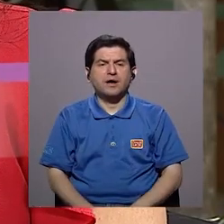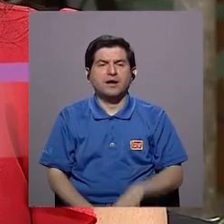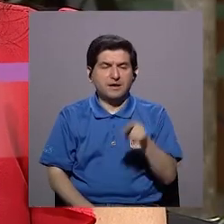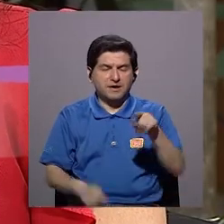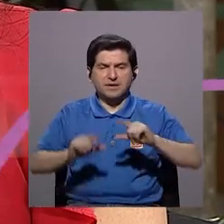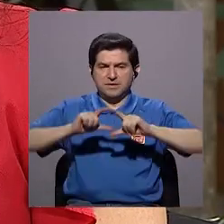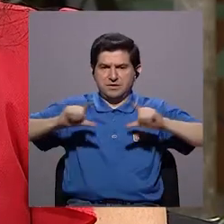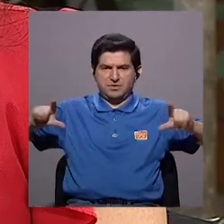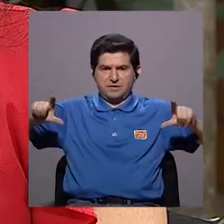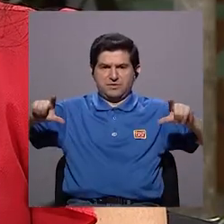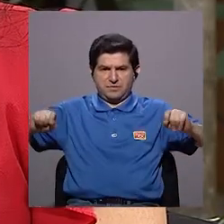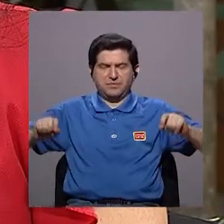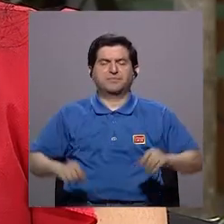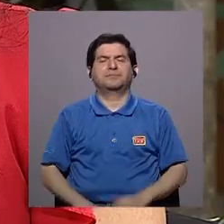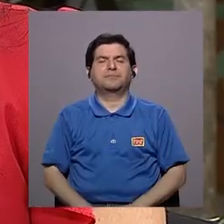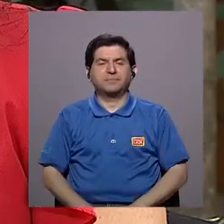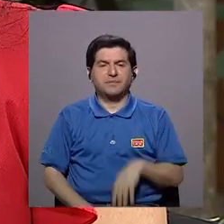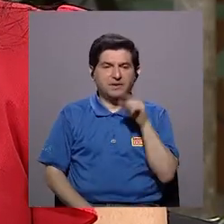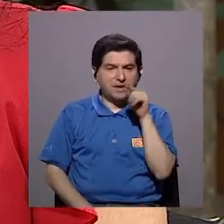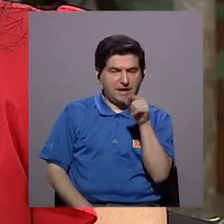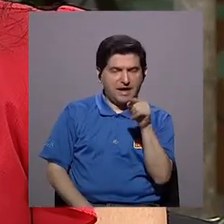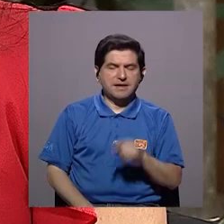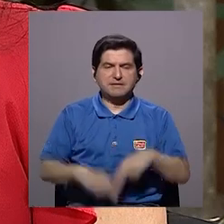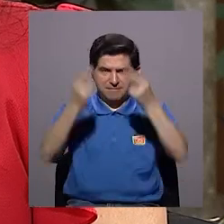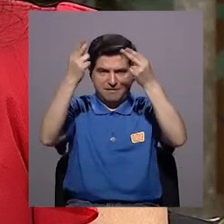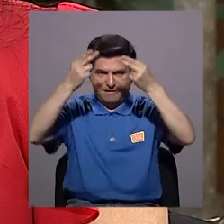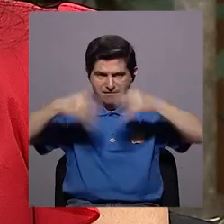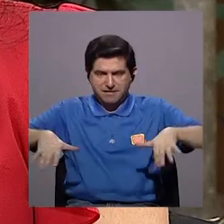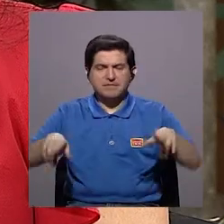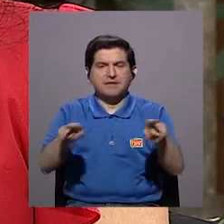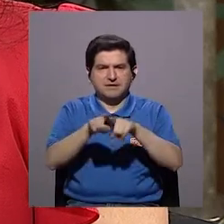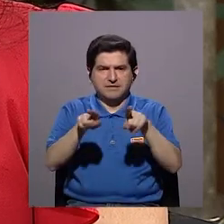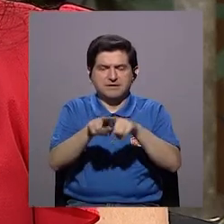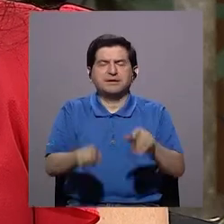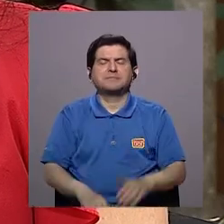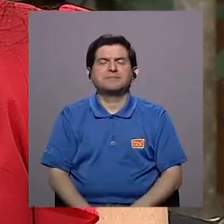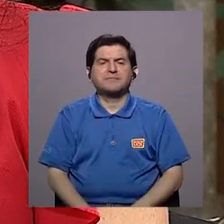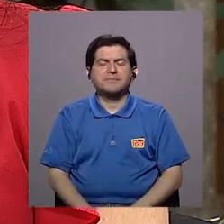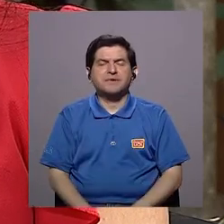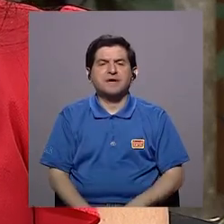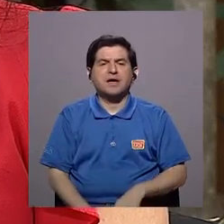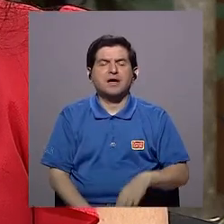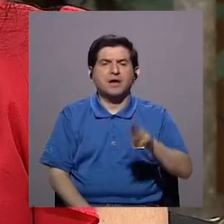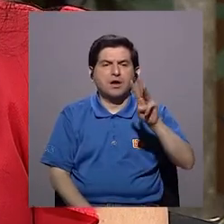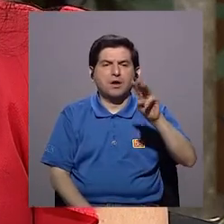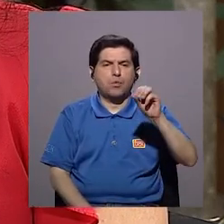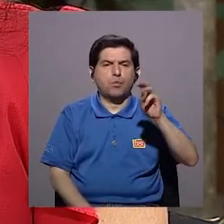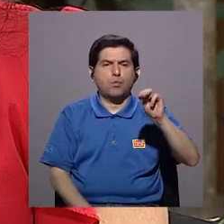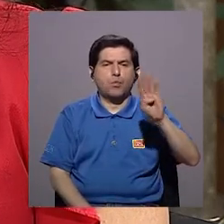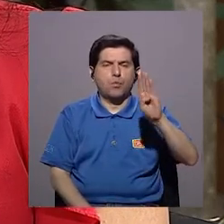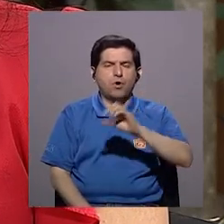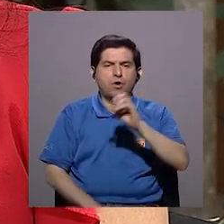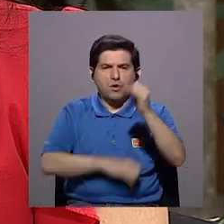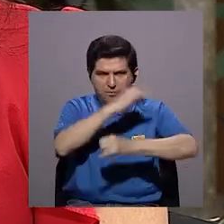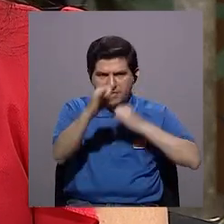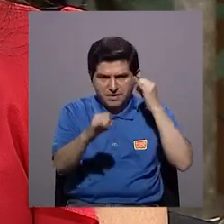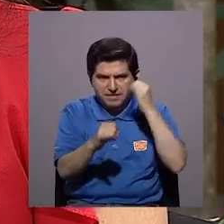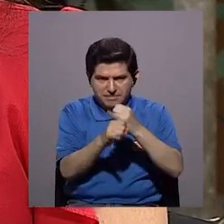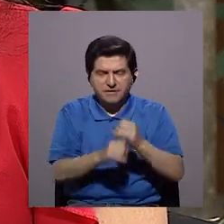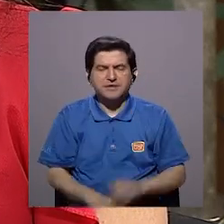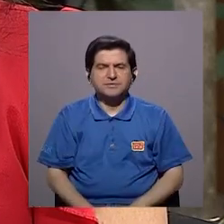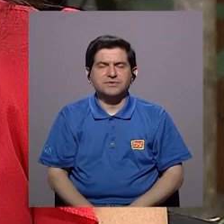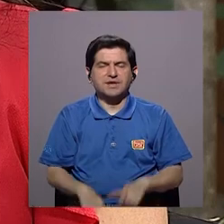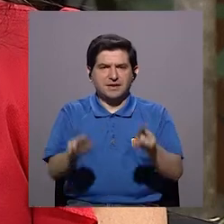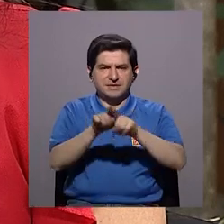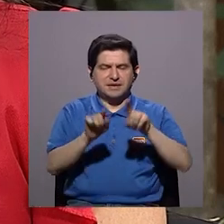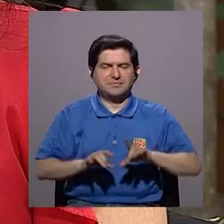Rica, es W-O-O-M-B Costa Rica, y también está la de WOM Internacional, y está página Billings